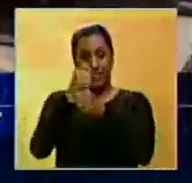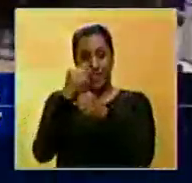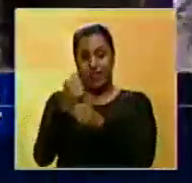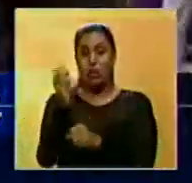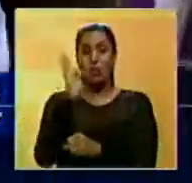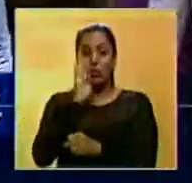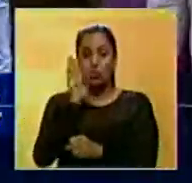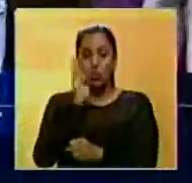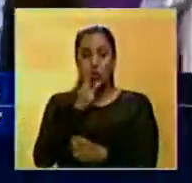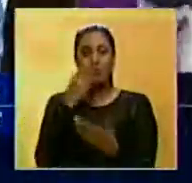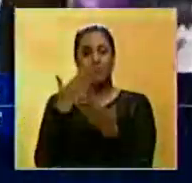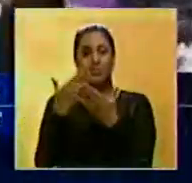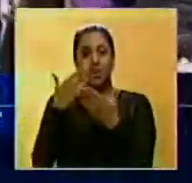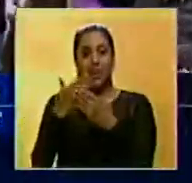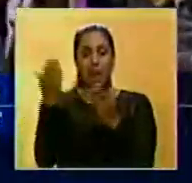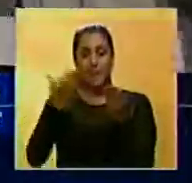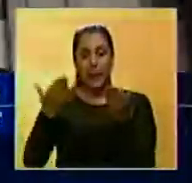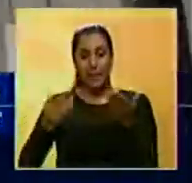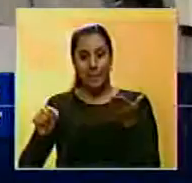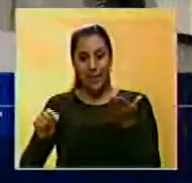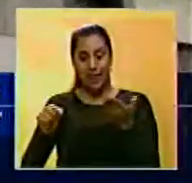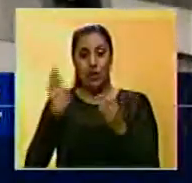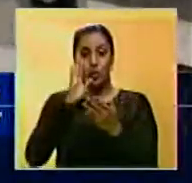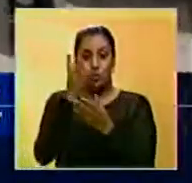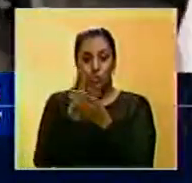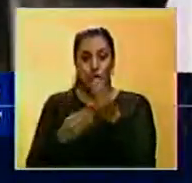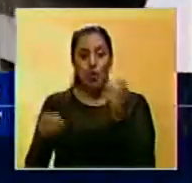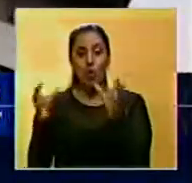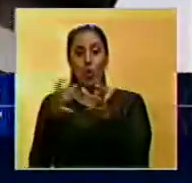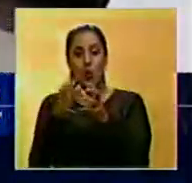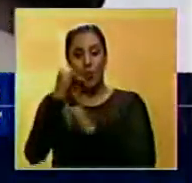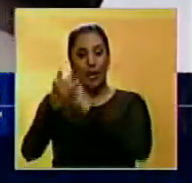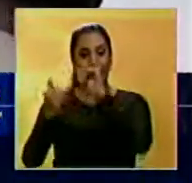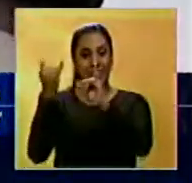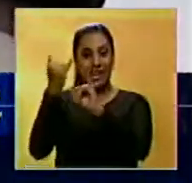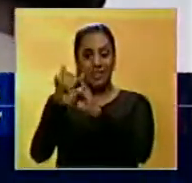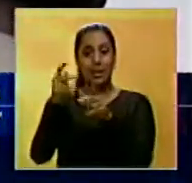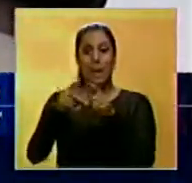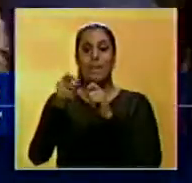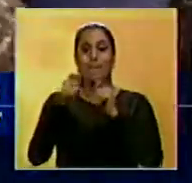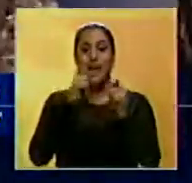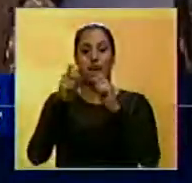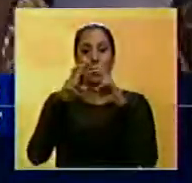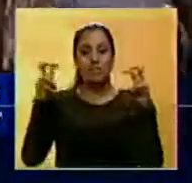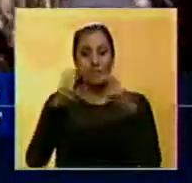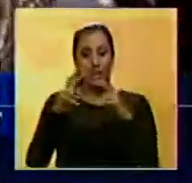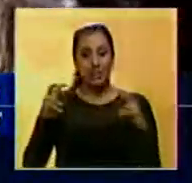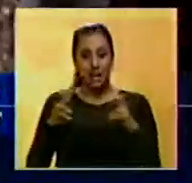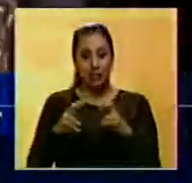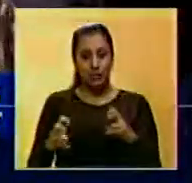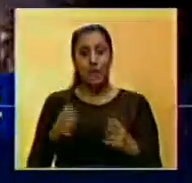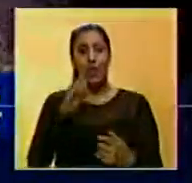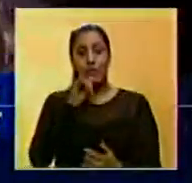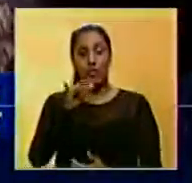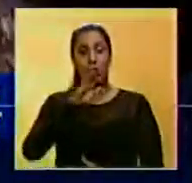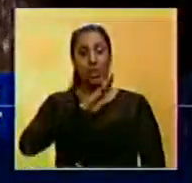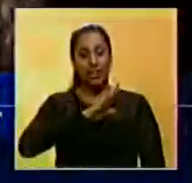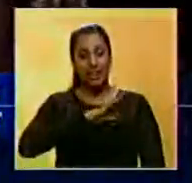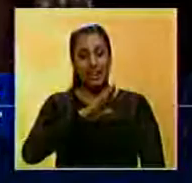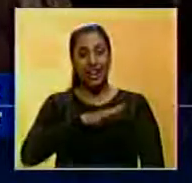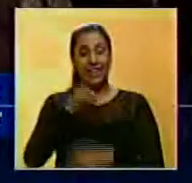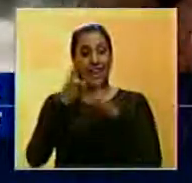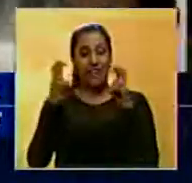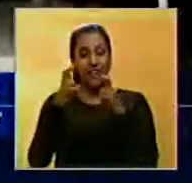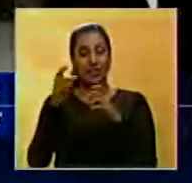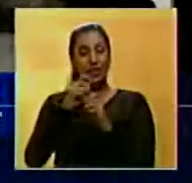ilícitas reflejadas en los documentos filtrados por el Consorcio Internacional de Periodistas de Investigación. Caraballo consideró que la